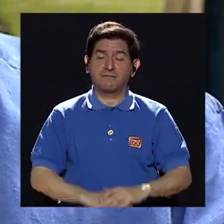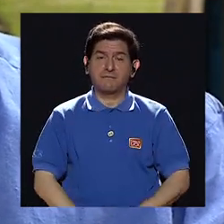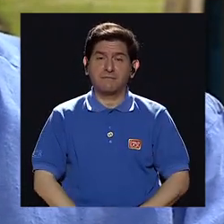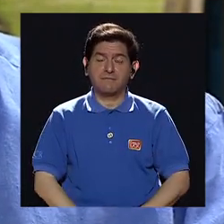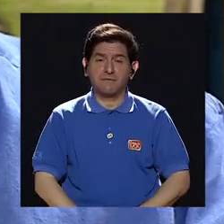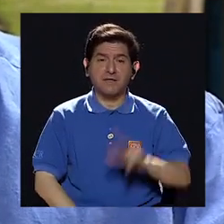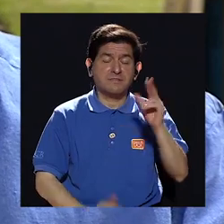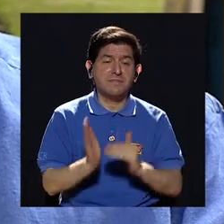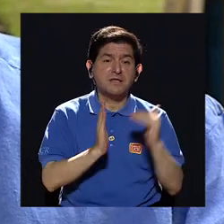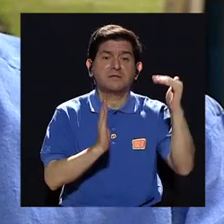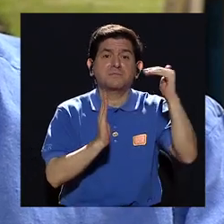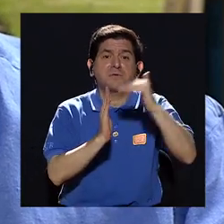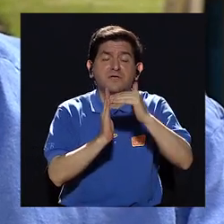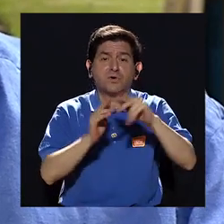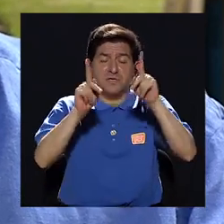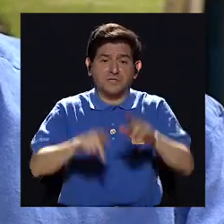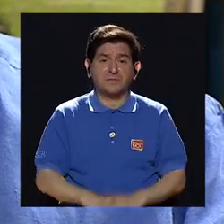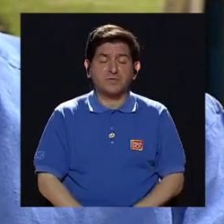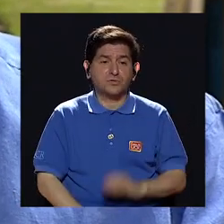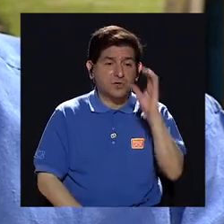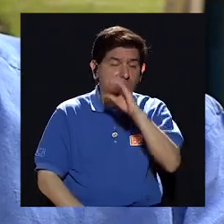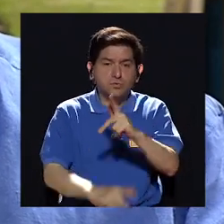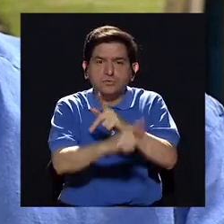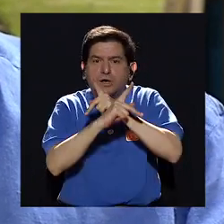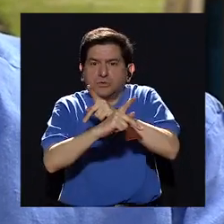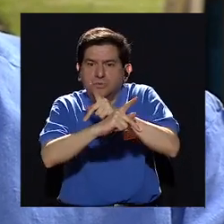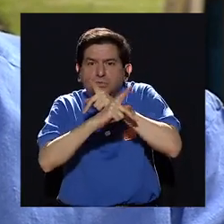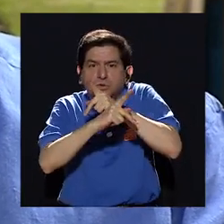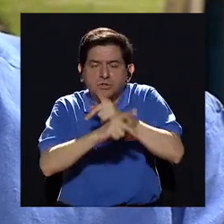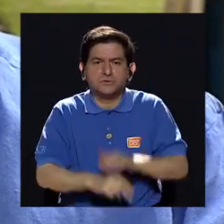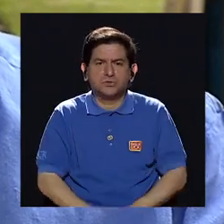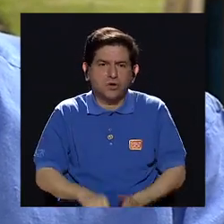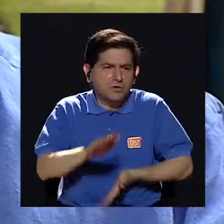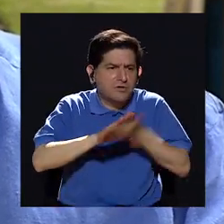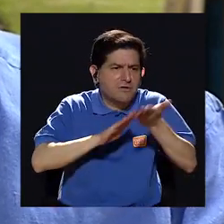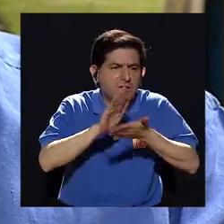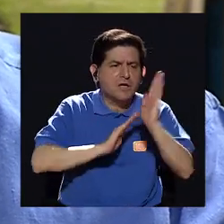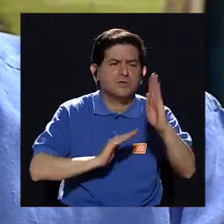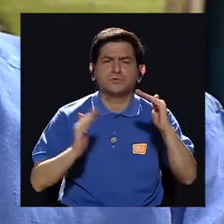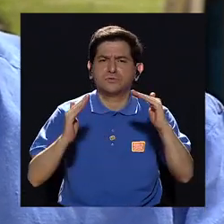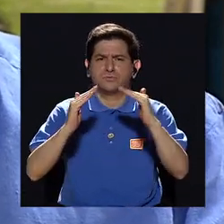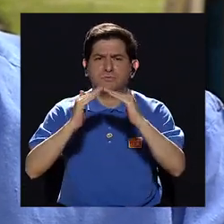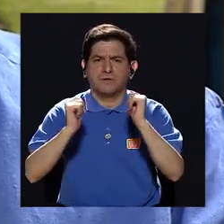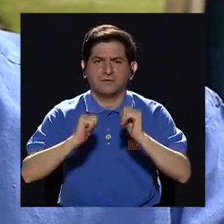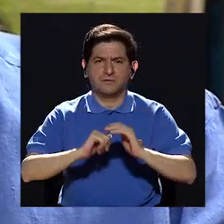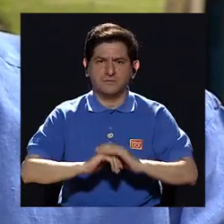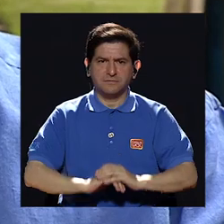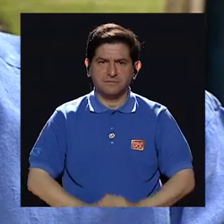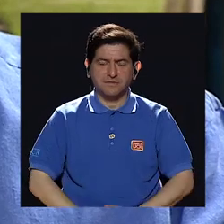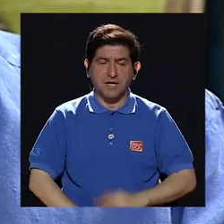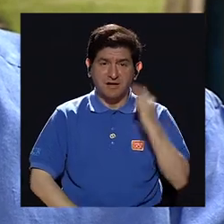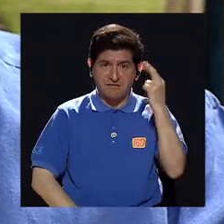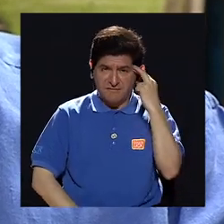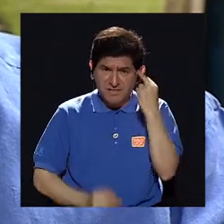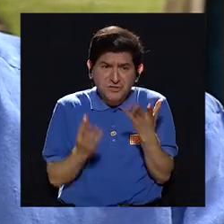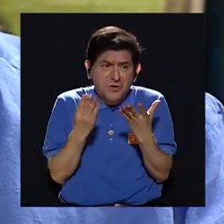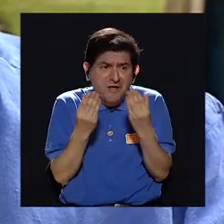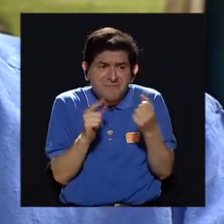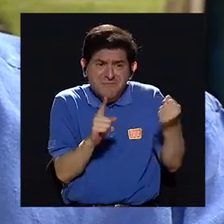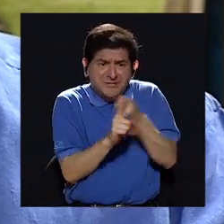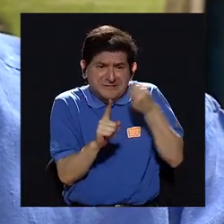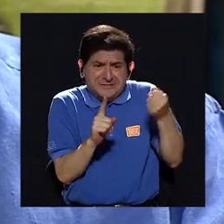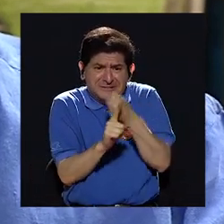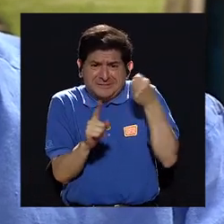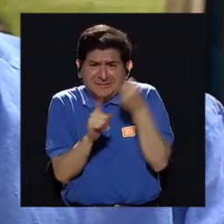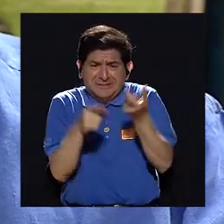de tres millones de refugiados que habían abandonado sus hogares por temor a la